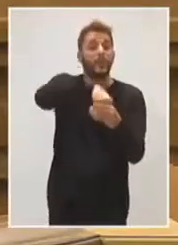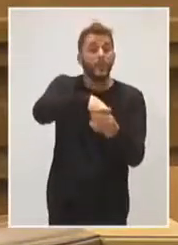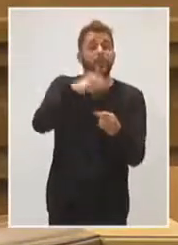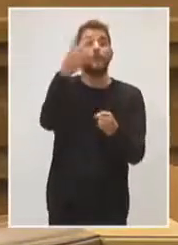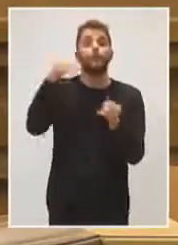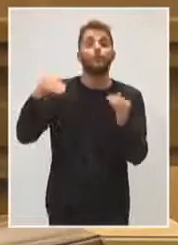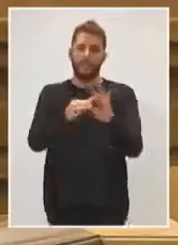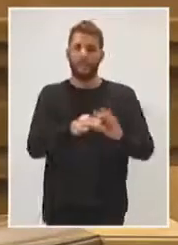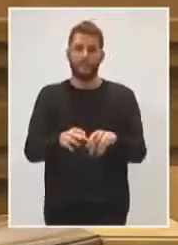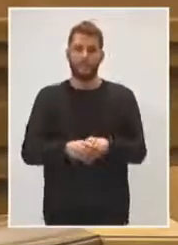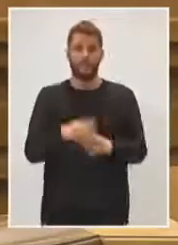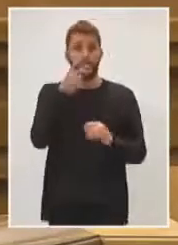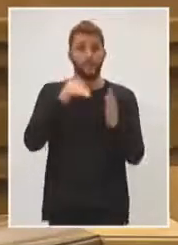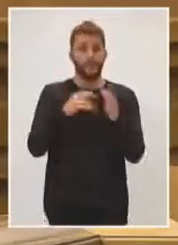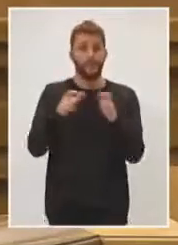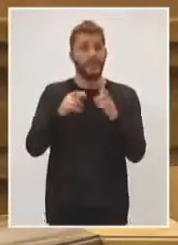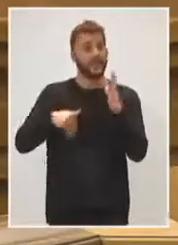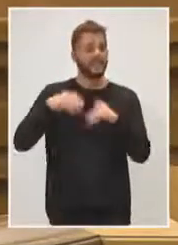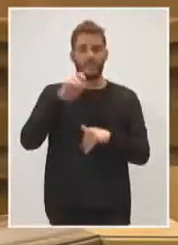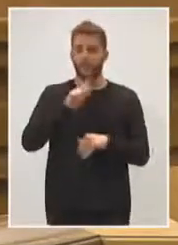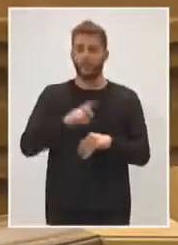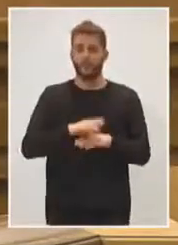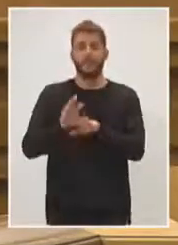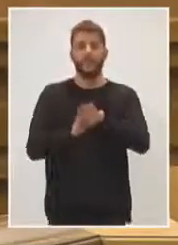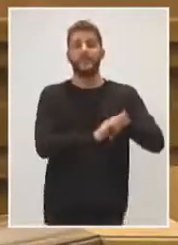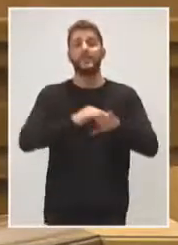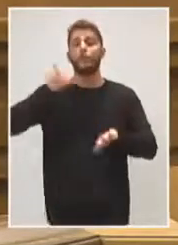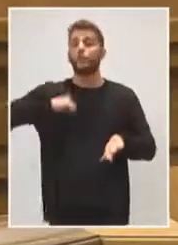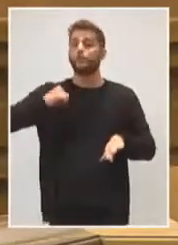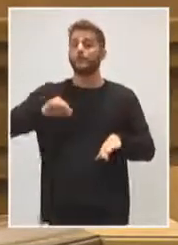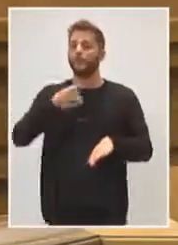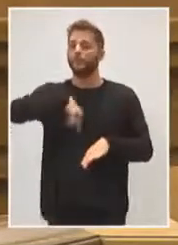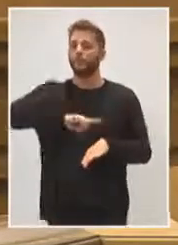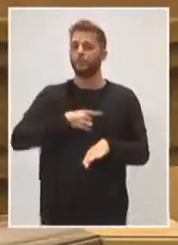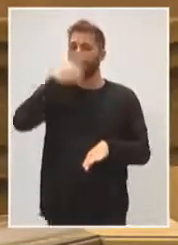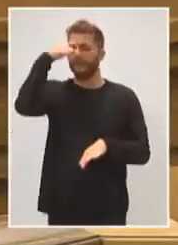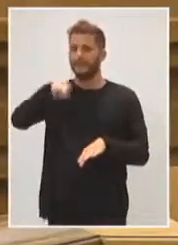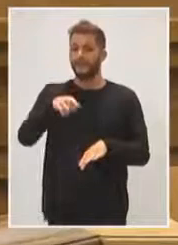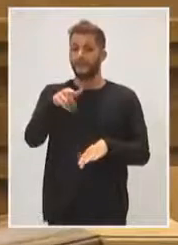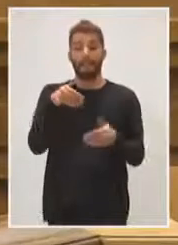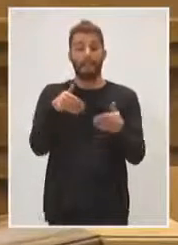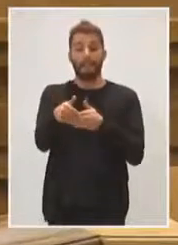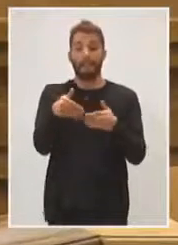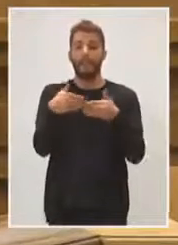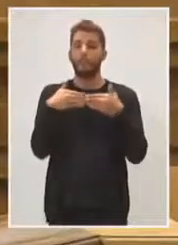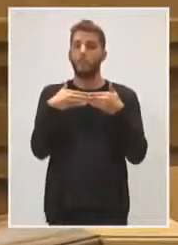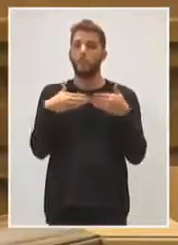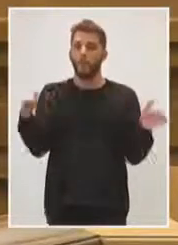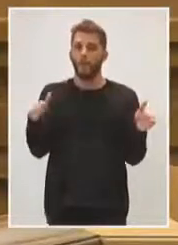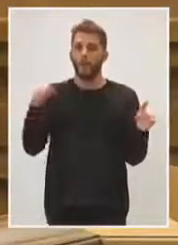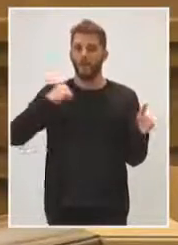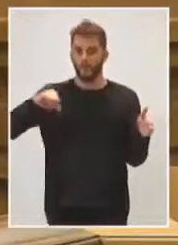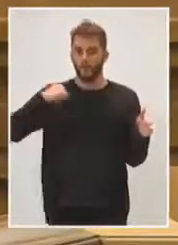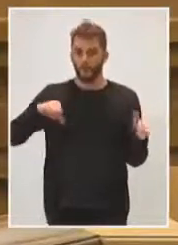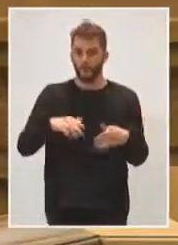tarjetas sanitarias. En hospitales, como saben, tenemos en marcha para inaugurar ya el de Toledo. Se va a